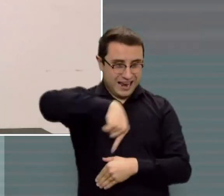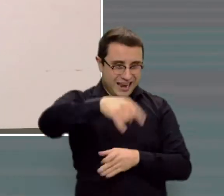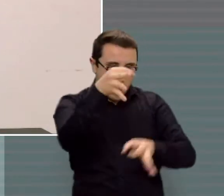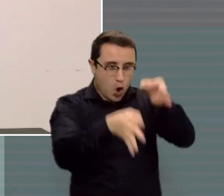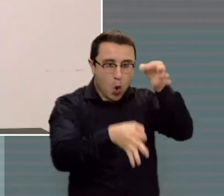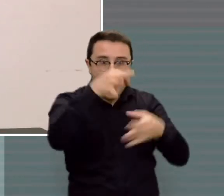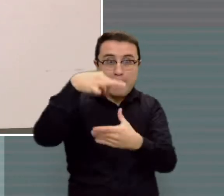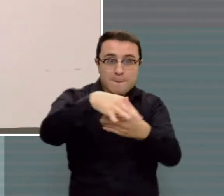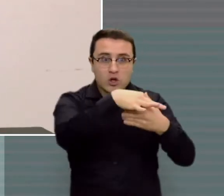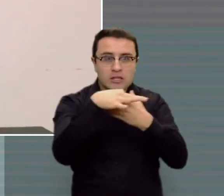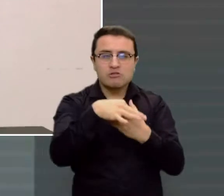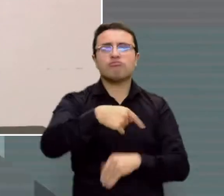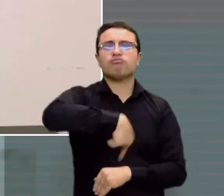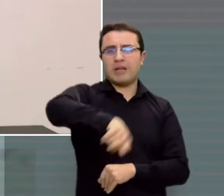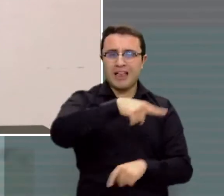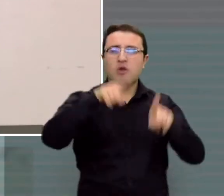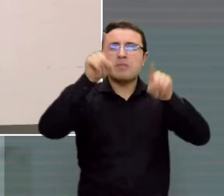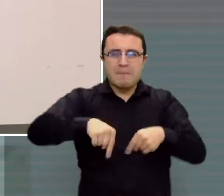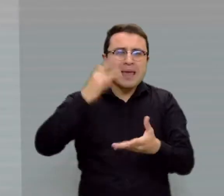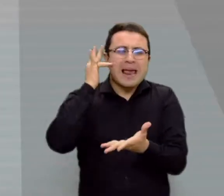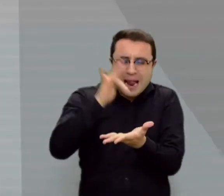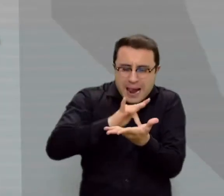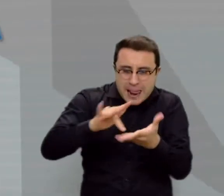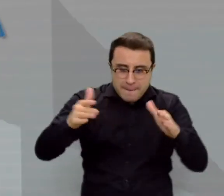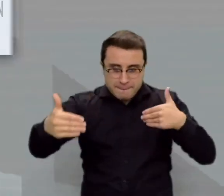el proceso de desinfección del kit electoral.